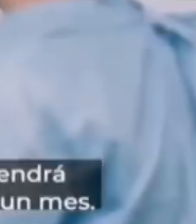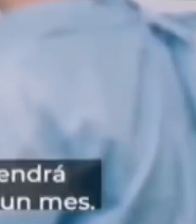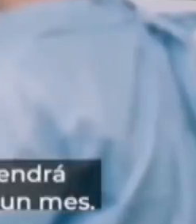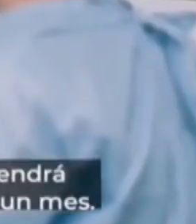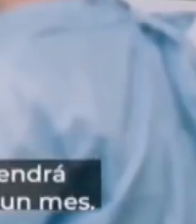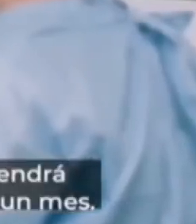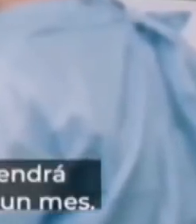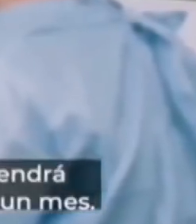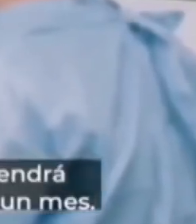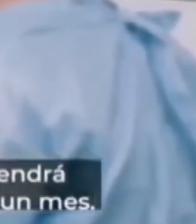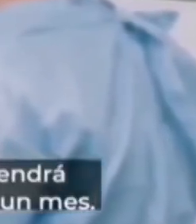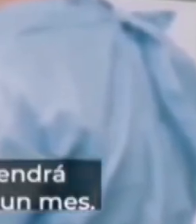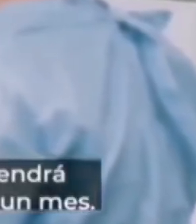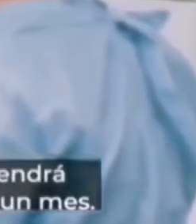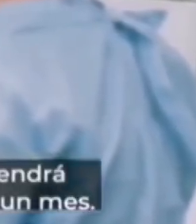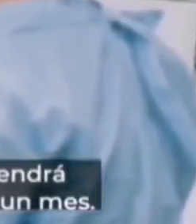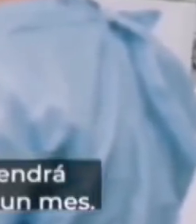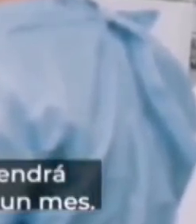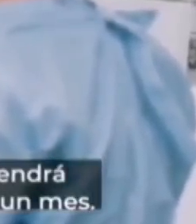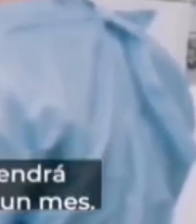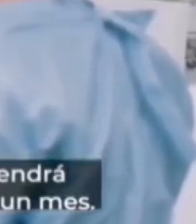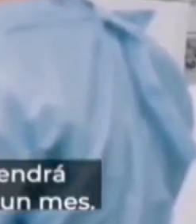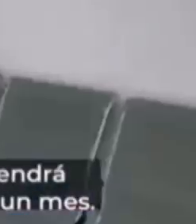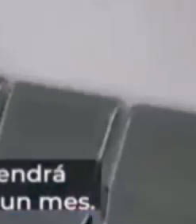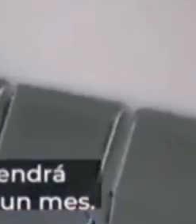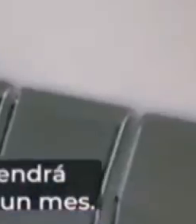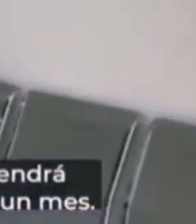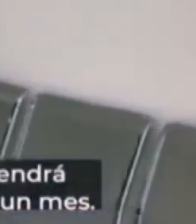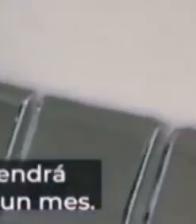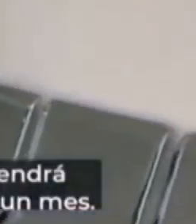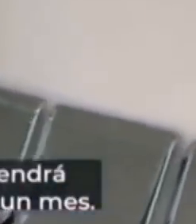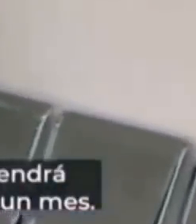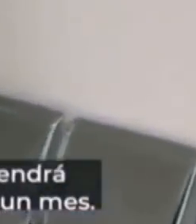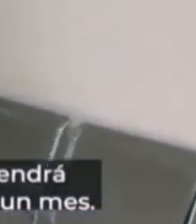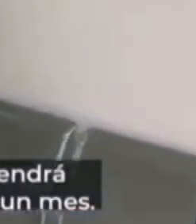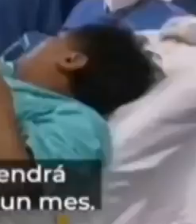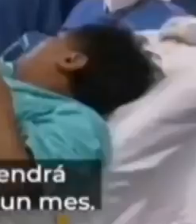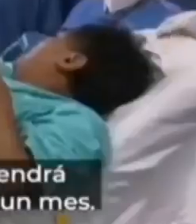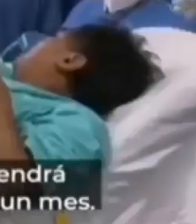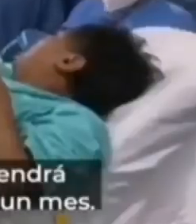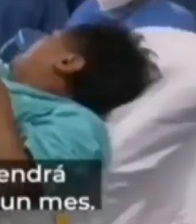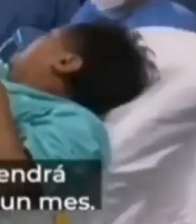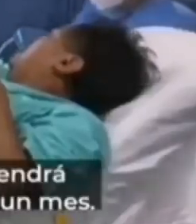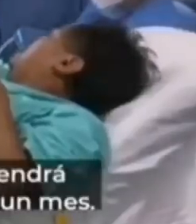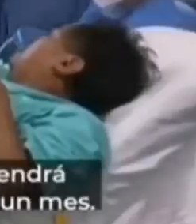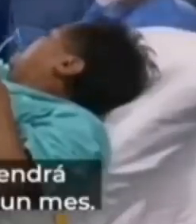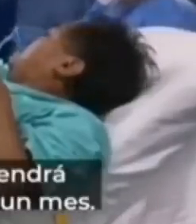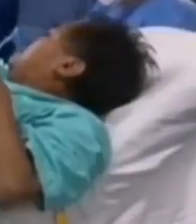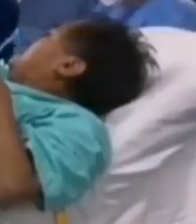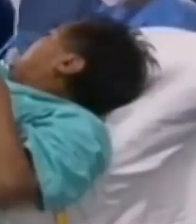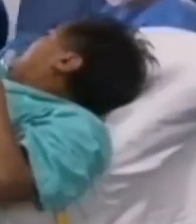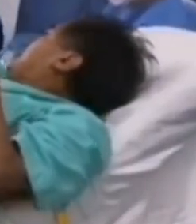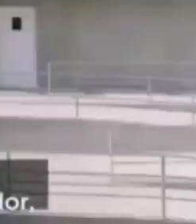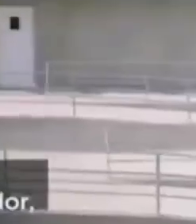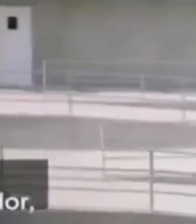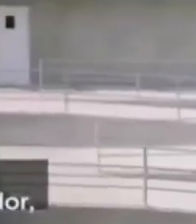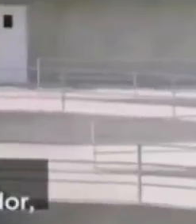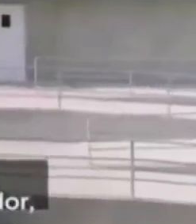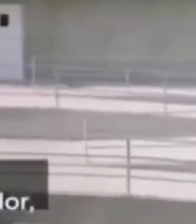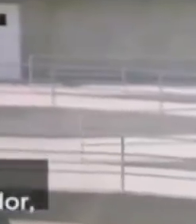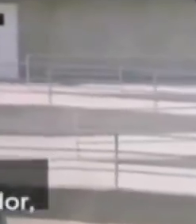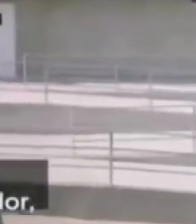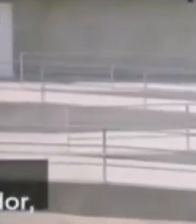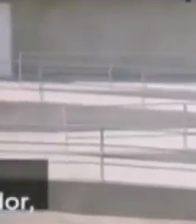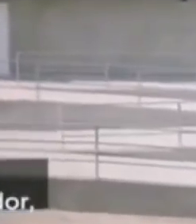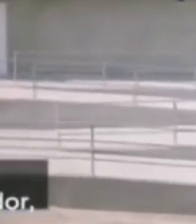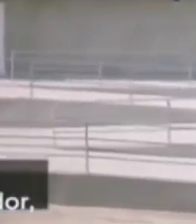y otros. Cada unidad temporal tendrá la capacidad de atender a 228 pacientes COVID-19 en un mes. Todas